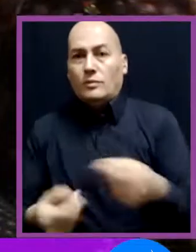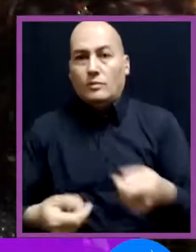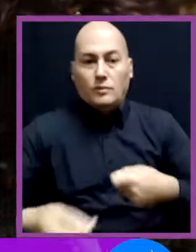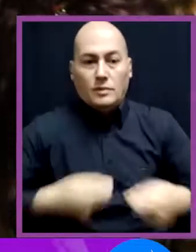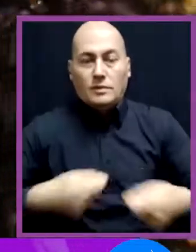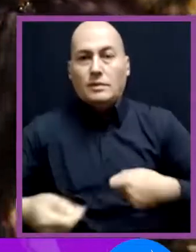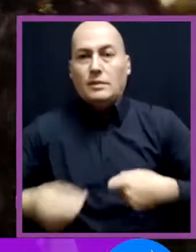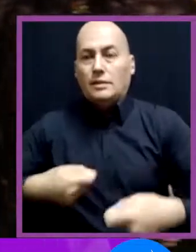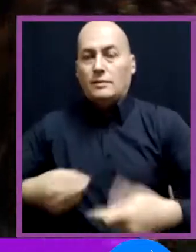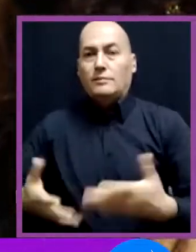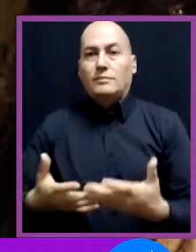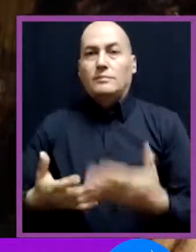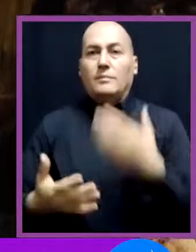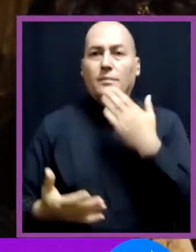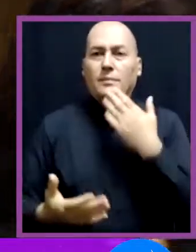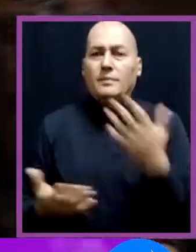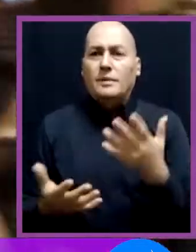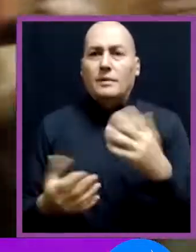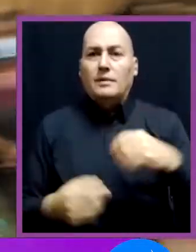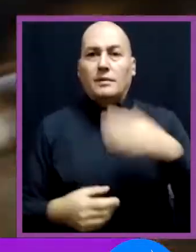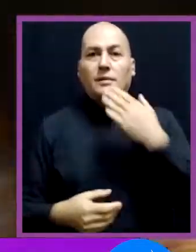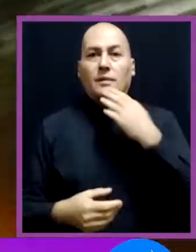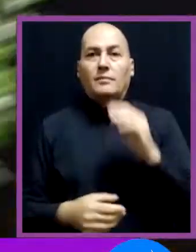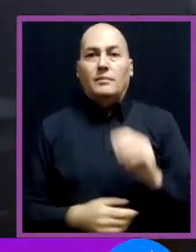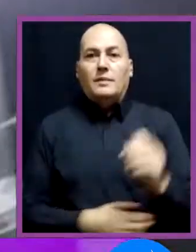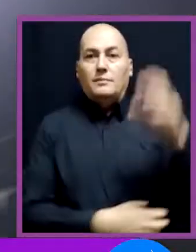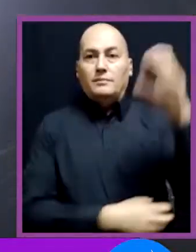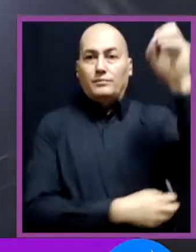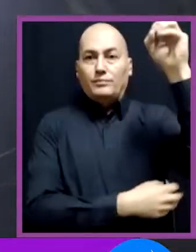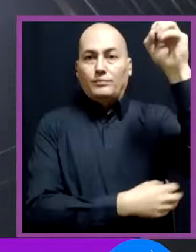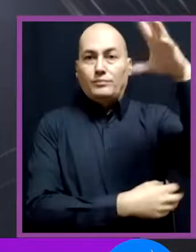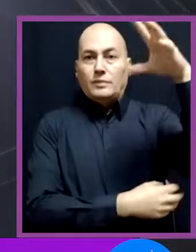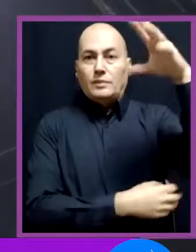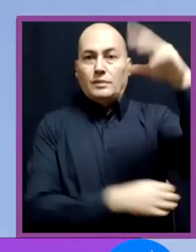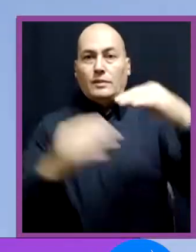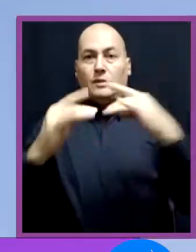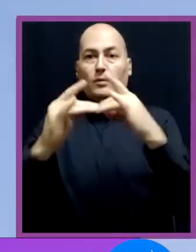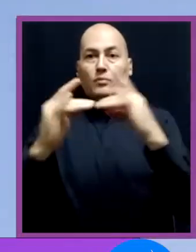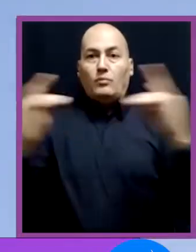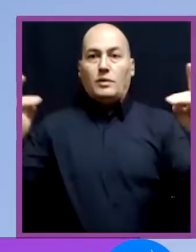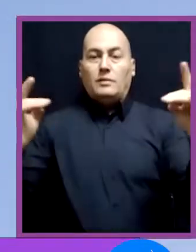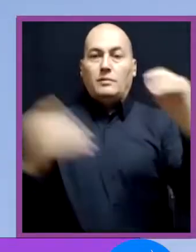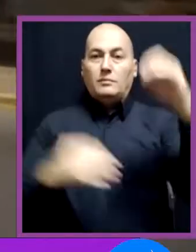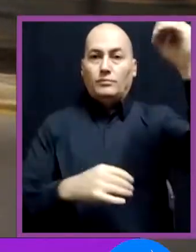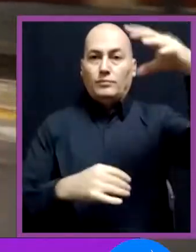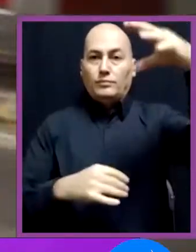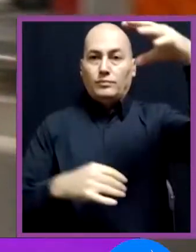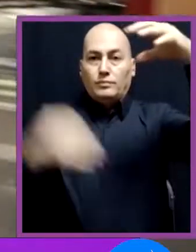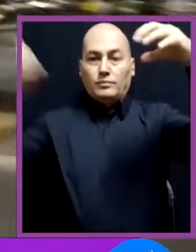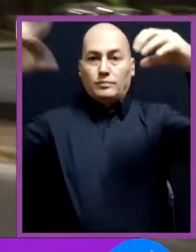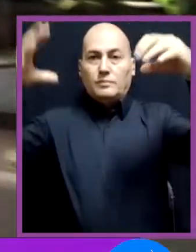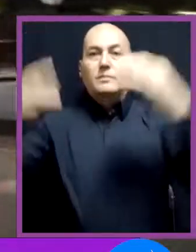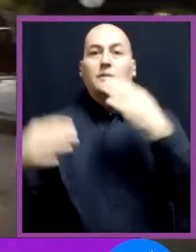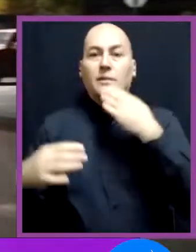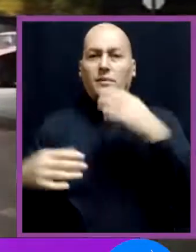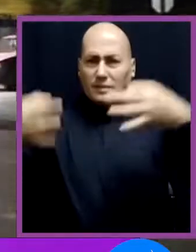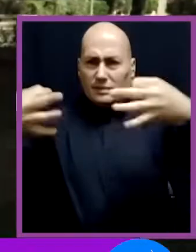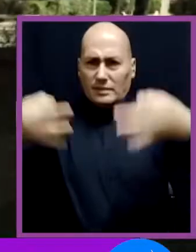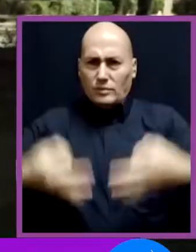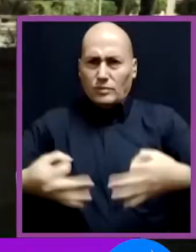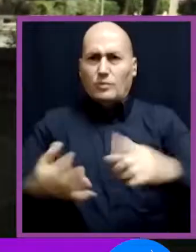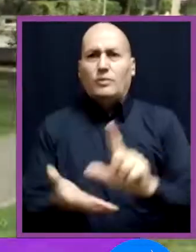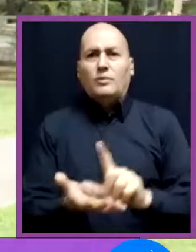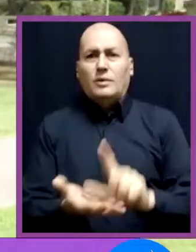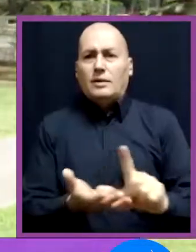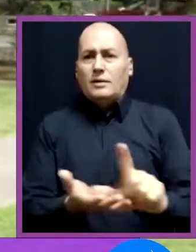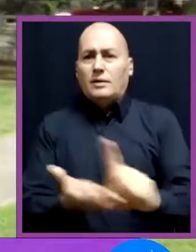Realizamos las gestiones pertinentes para iluminar las pasarelas e invertimos en luminarias LED para hacer más seguros